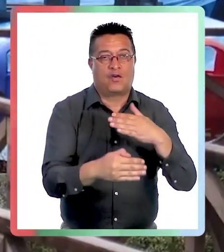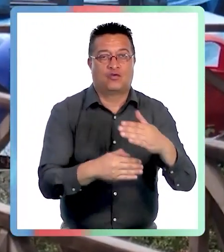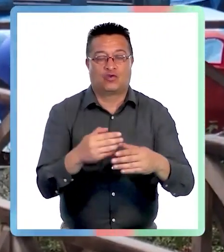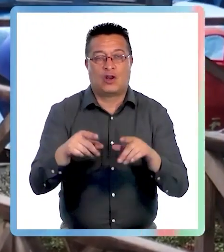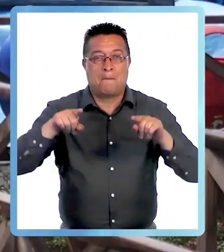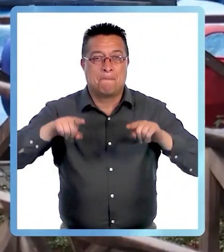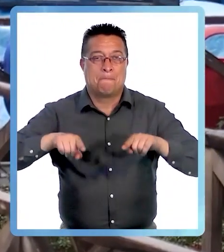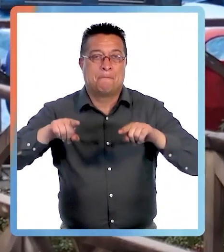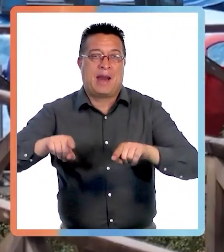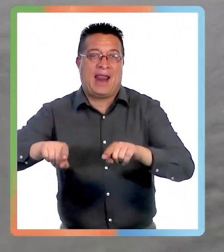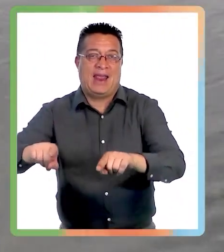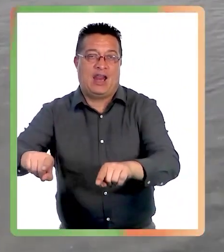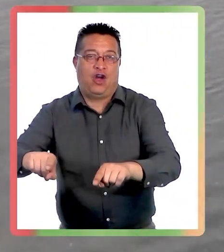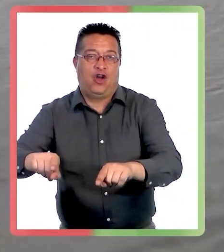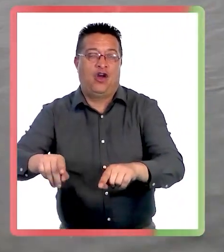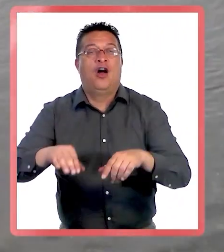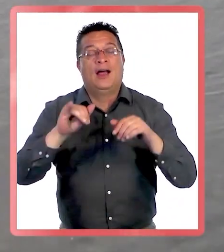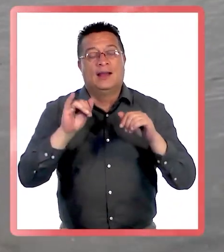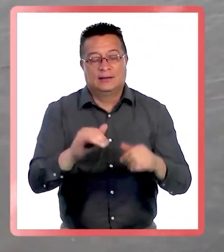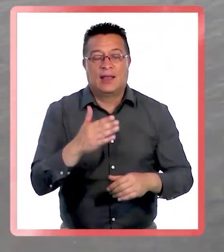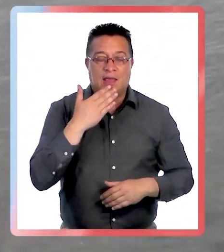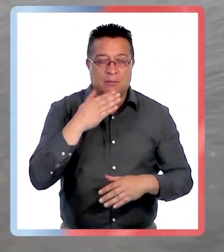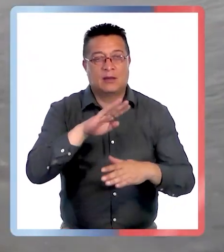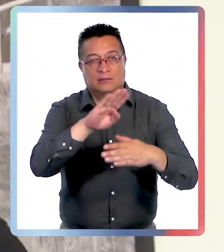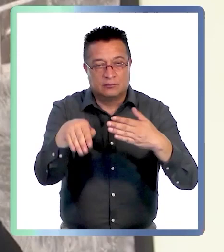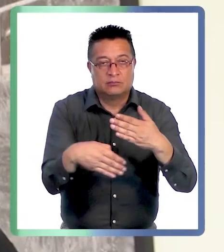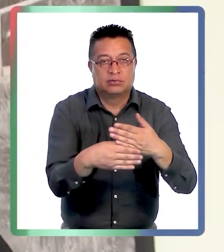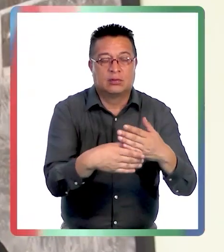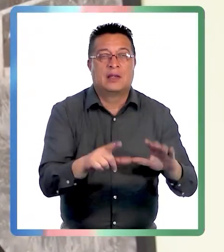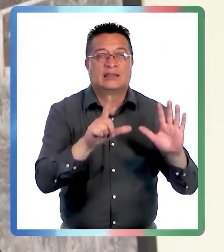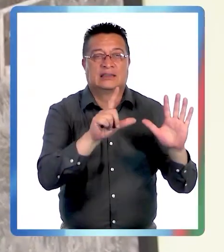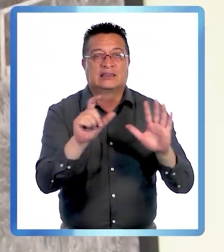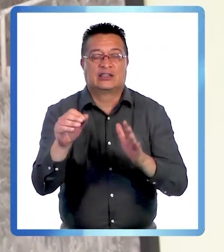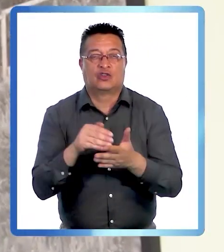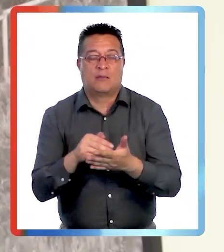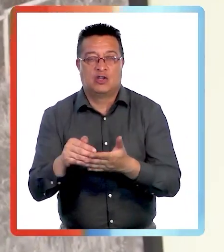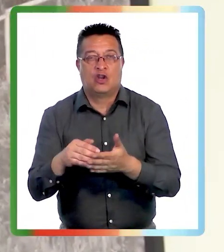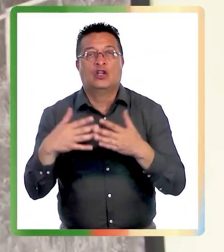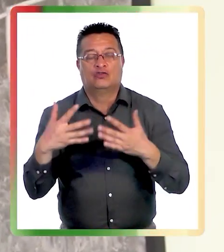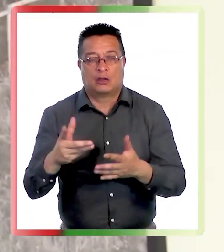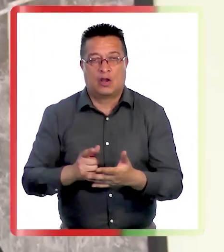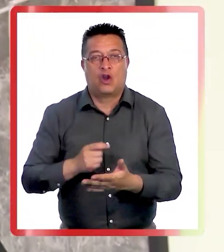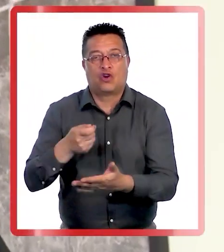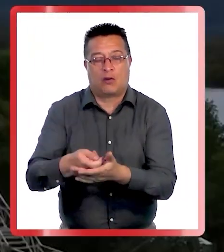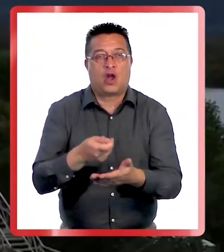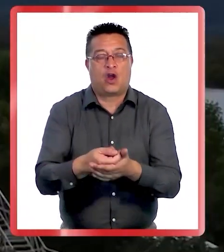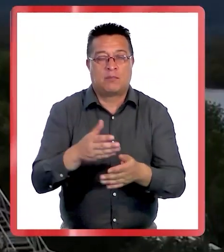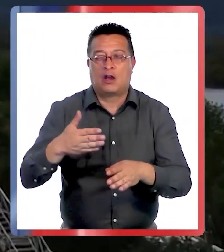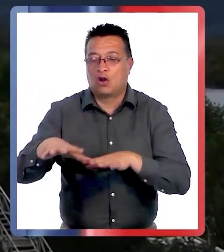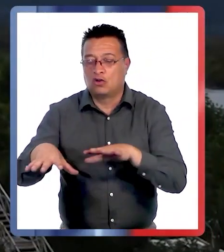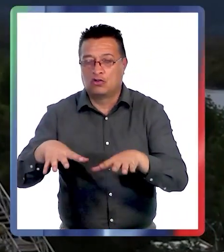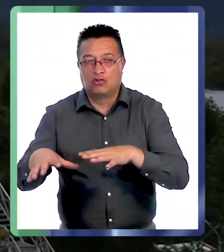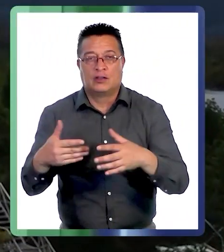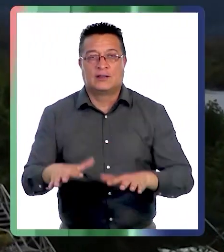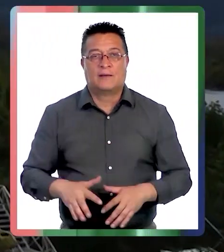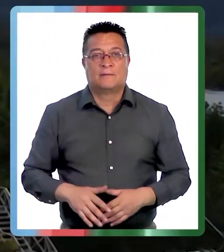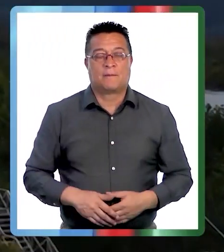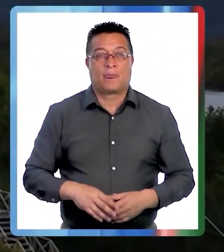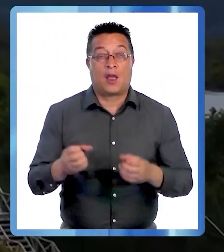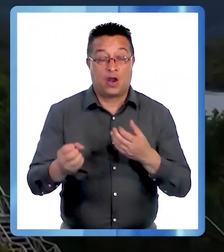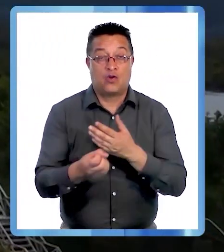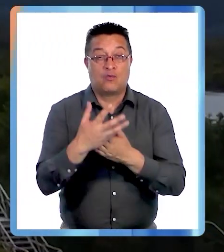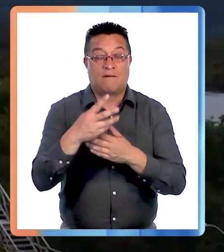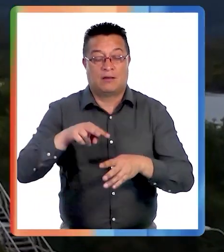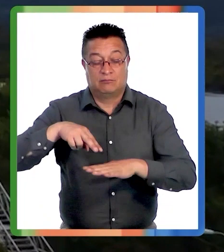paralelo y a lo que habría que agregarle alrededor de 700 millones de pesos que ya se han comprado en materiales. Nuevas pasarelas